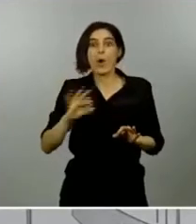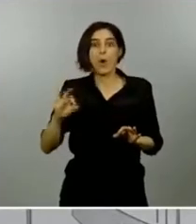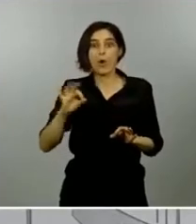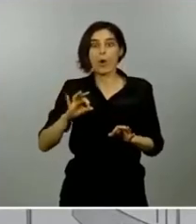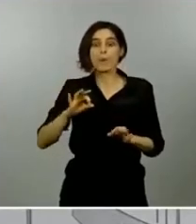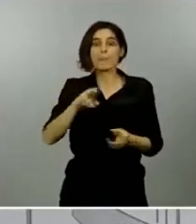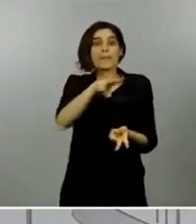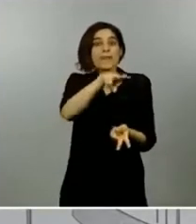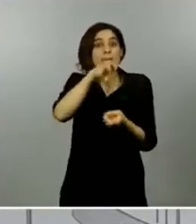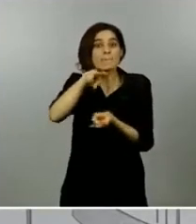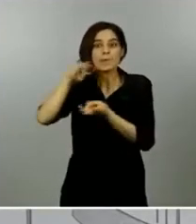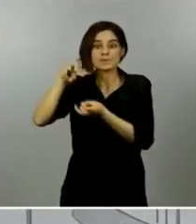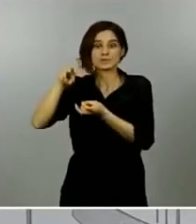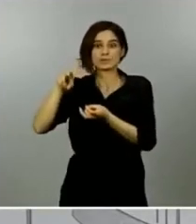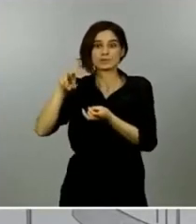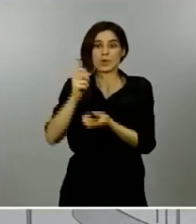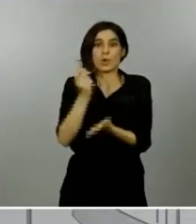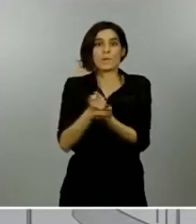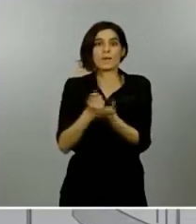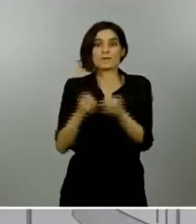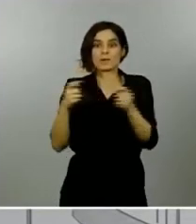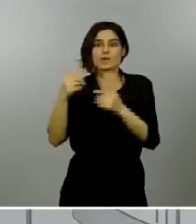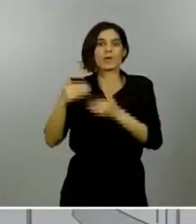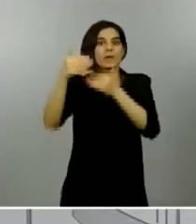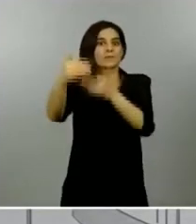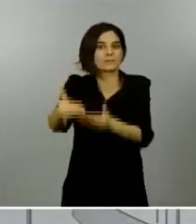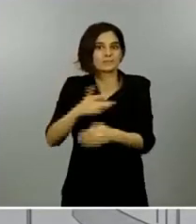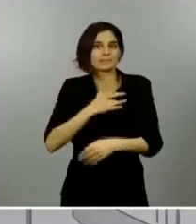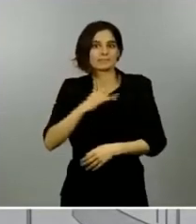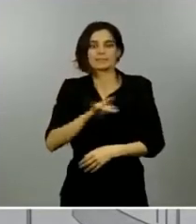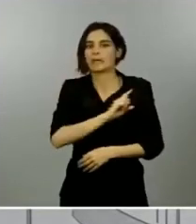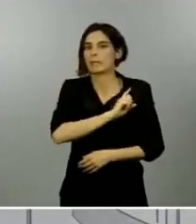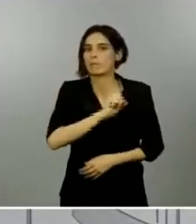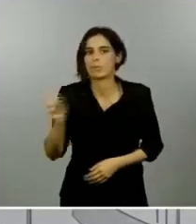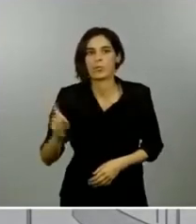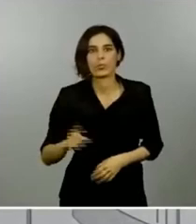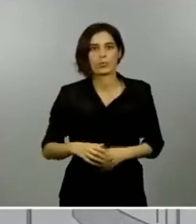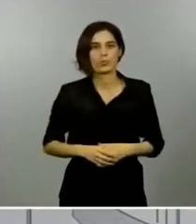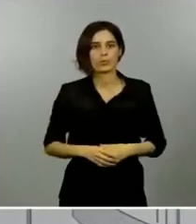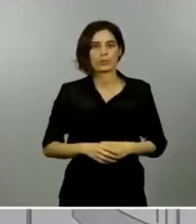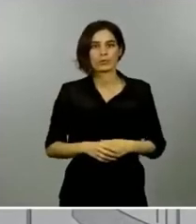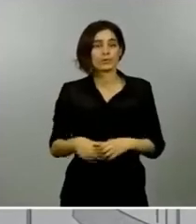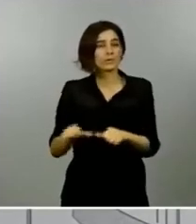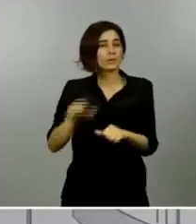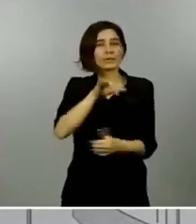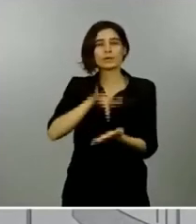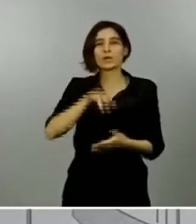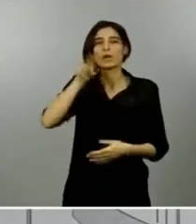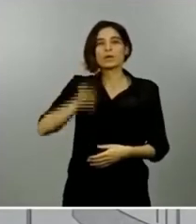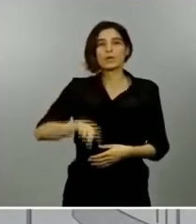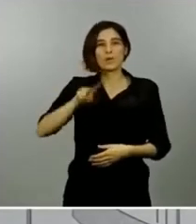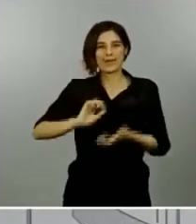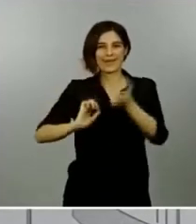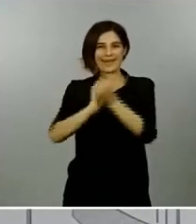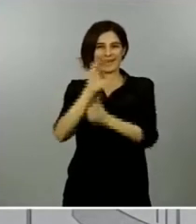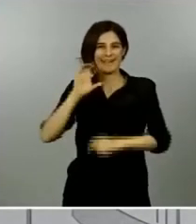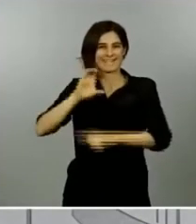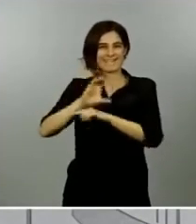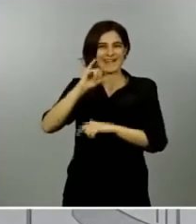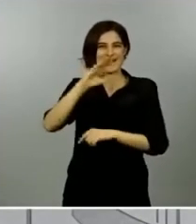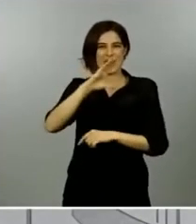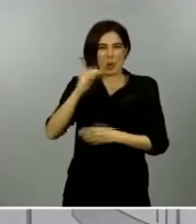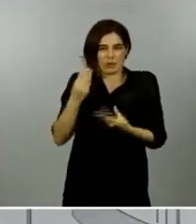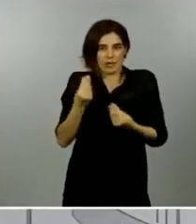ni del pago a la seguridad social. Tampoco nunca se otorgaron unos créditos ICO de esta envergadura y jamás se habían